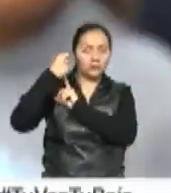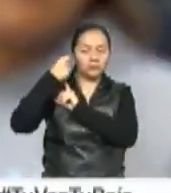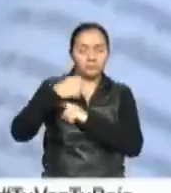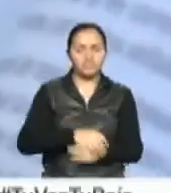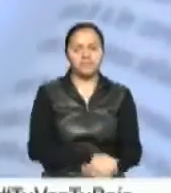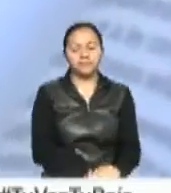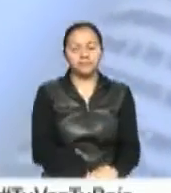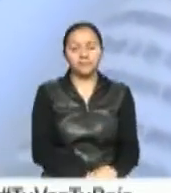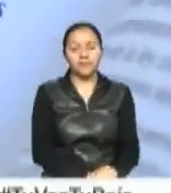Gracias. Gracias. Gracias.